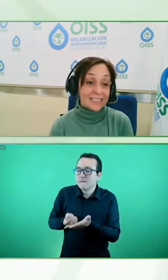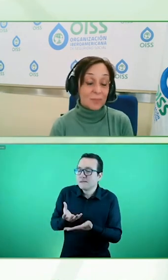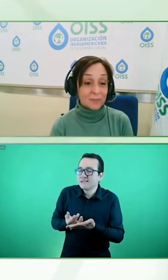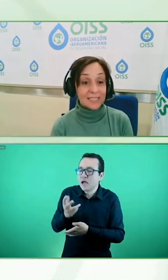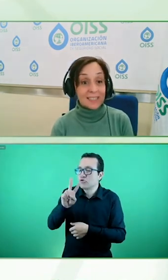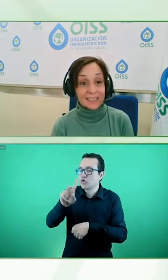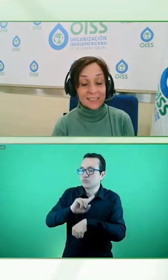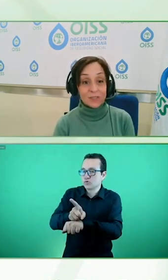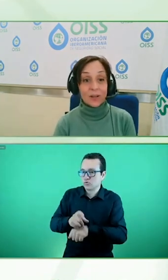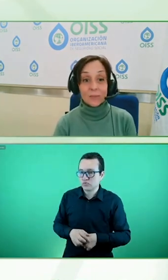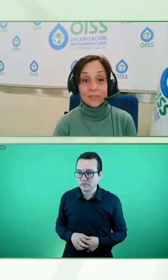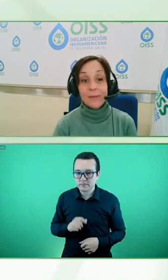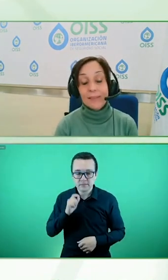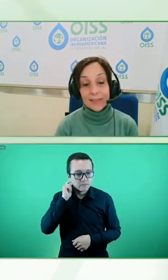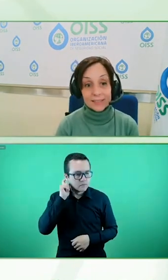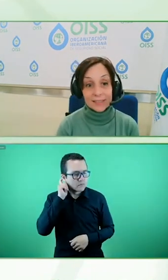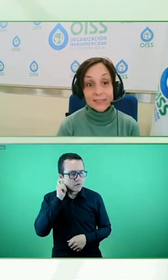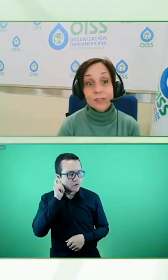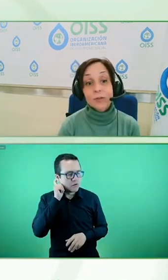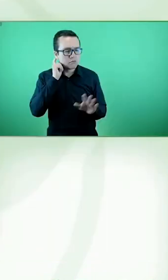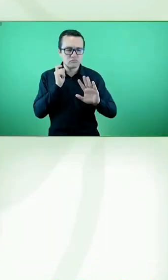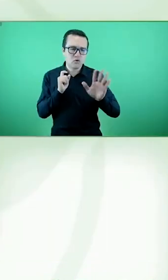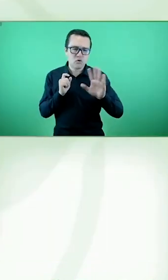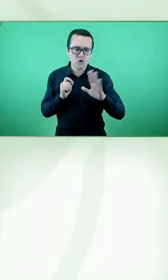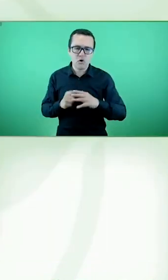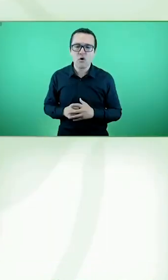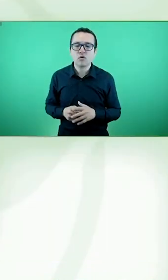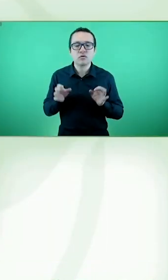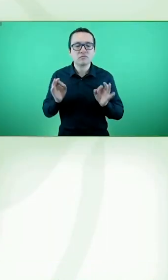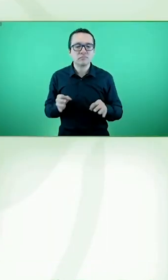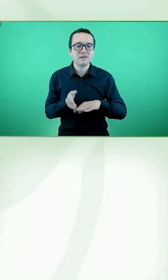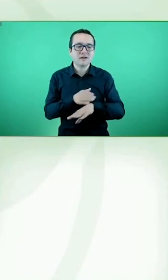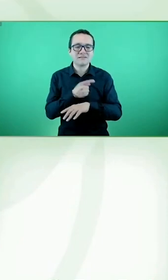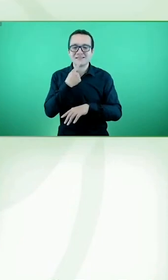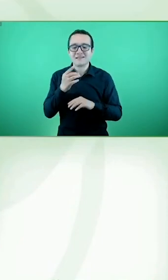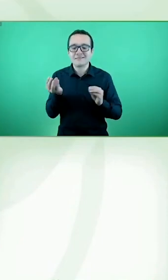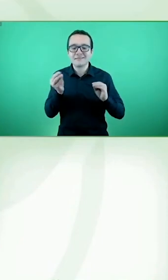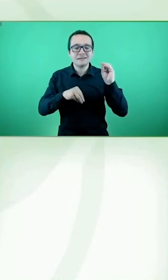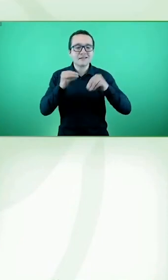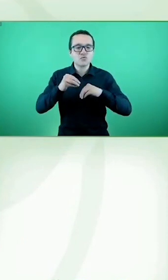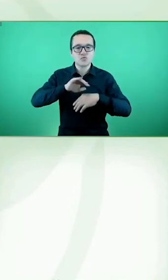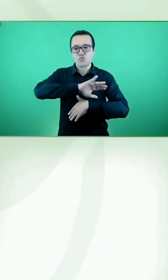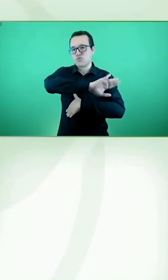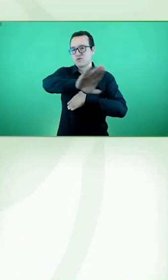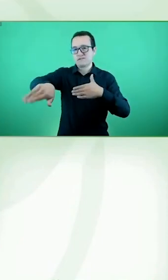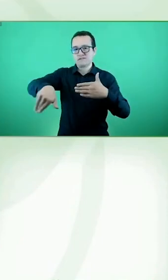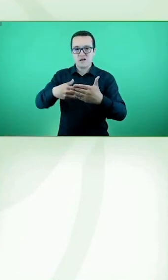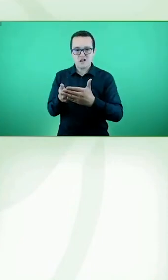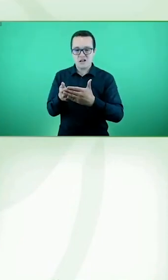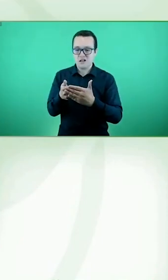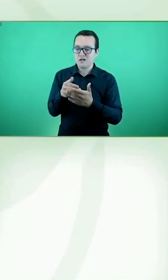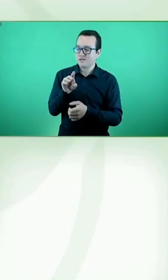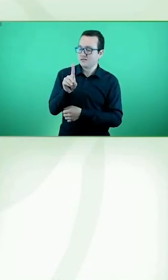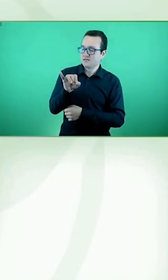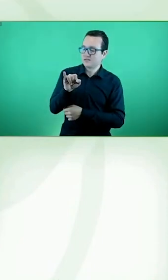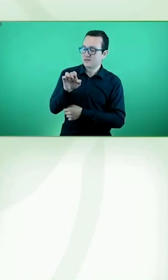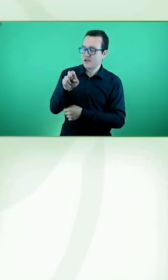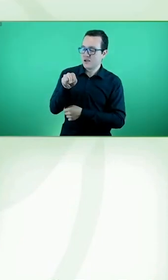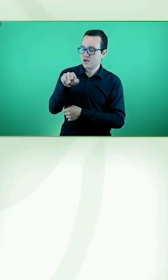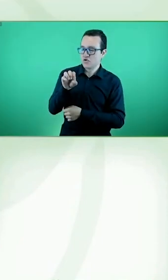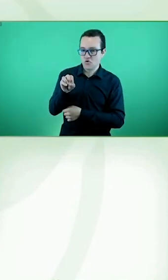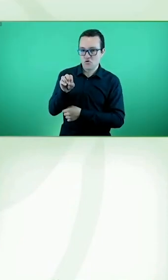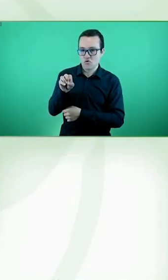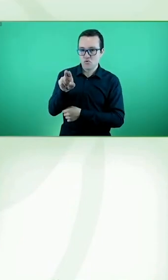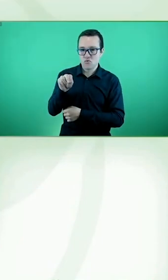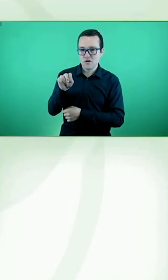reiterar simplemente Andrés lo que comentaba del diseño universal para todas las personas como idea que tenemos que trabajar con